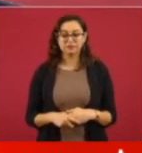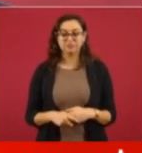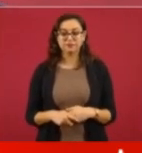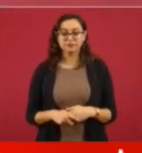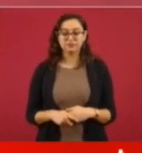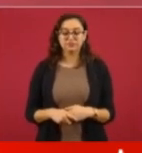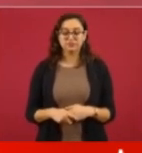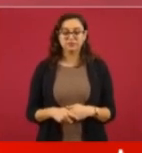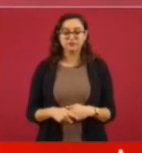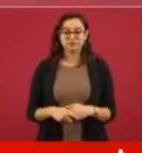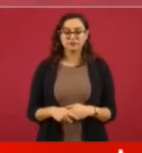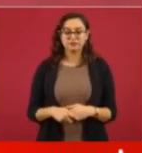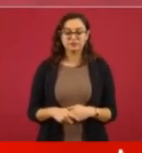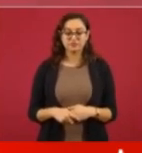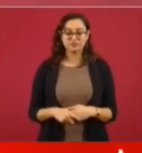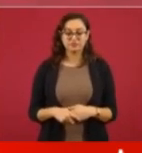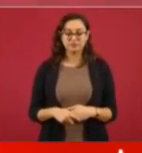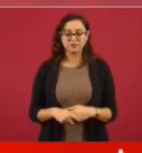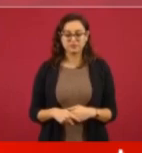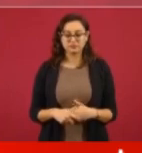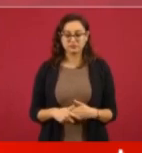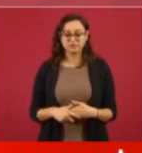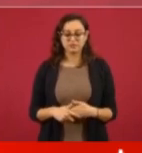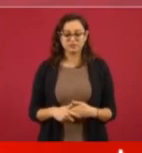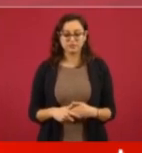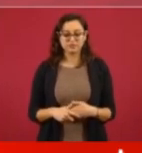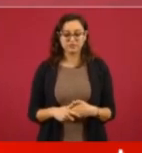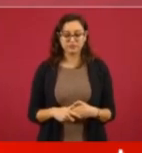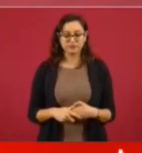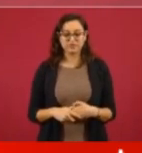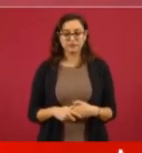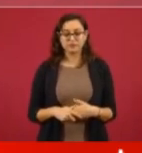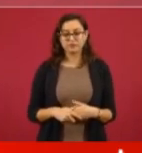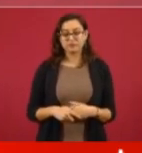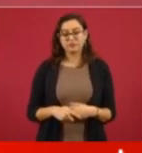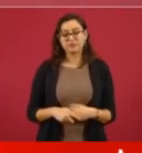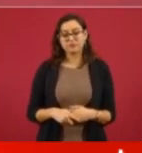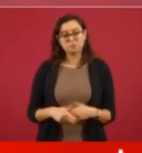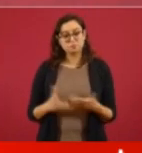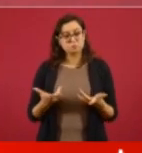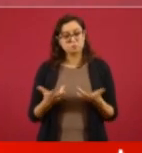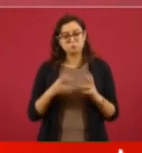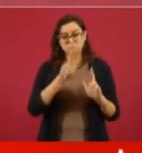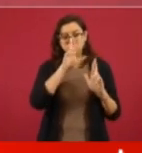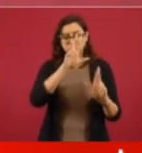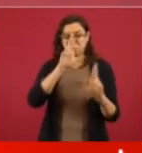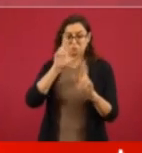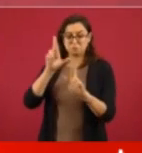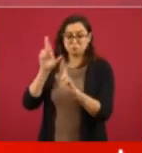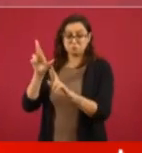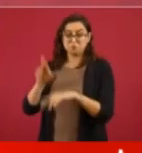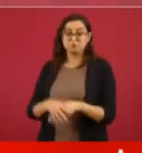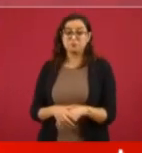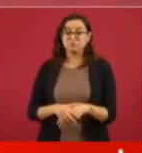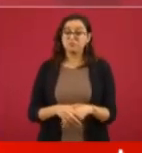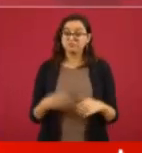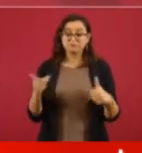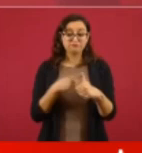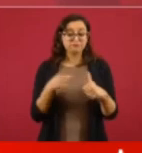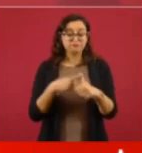y respetarnos. Y la libertad,